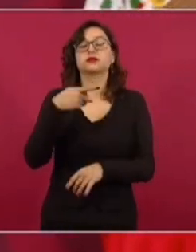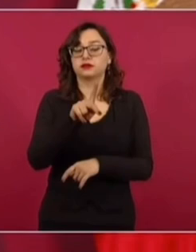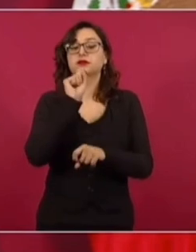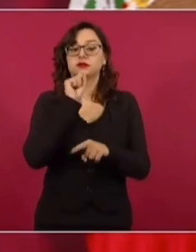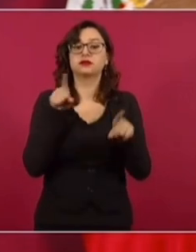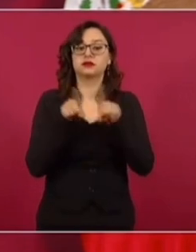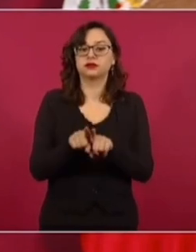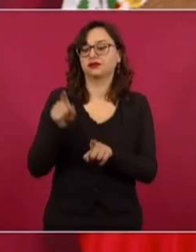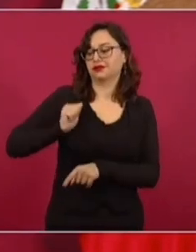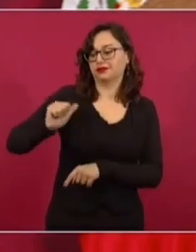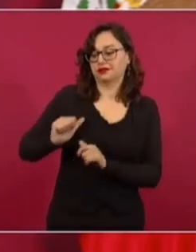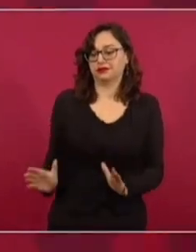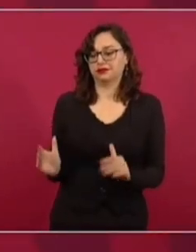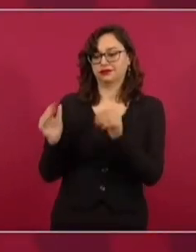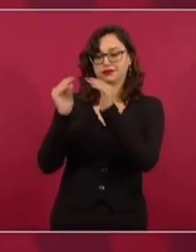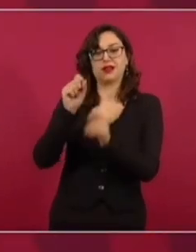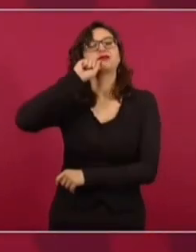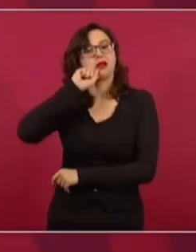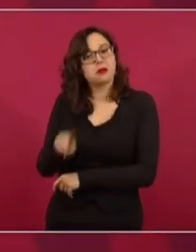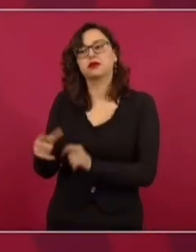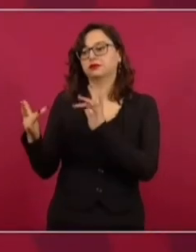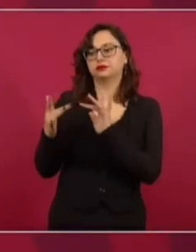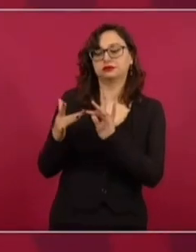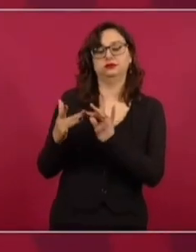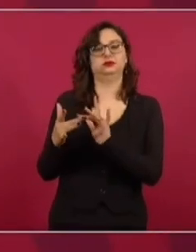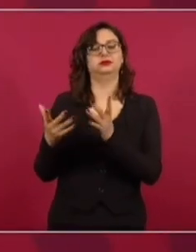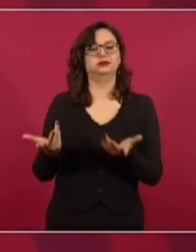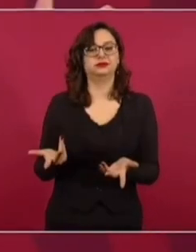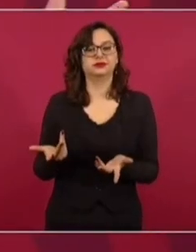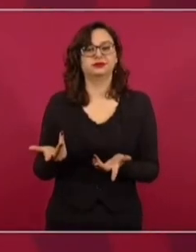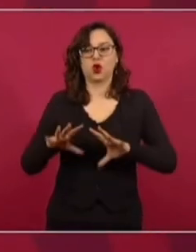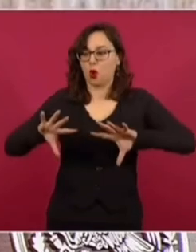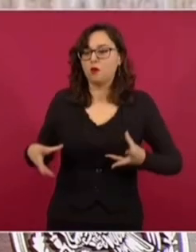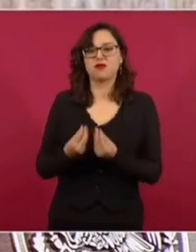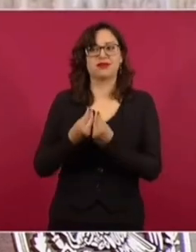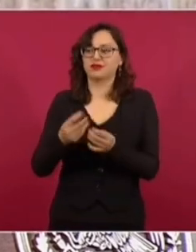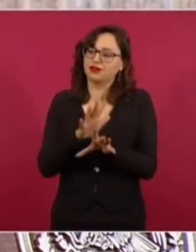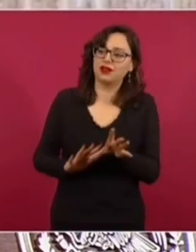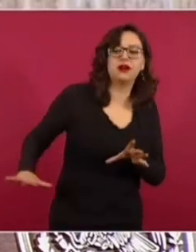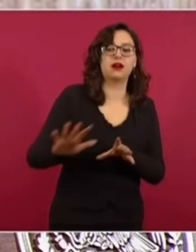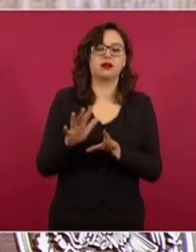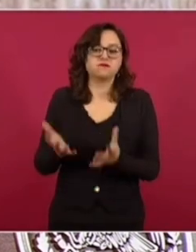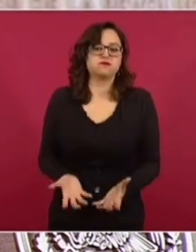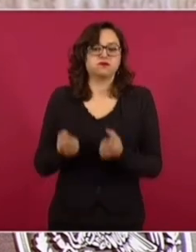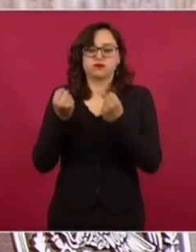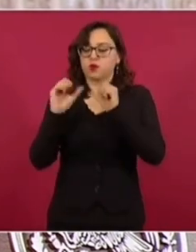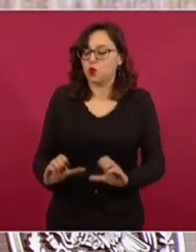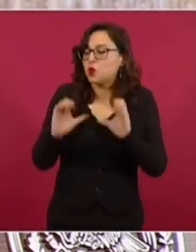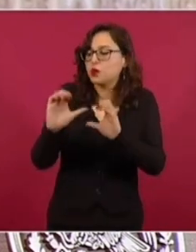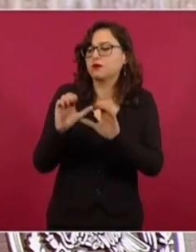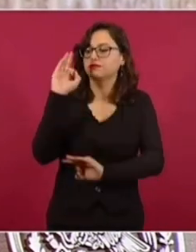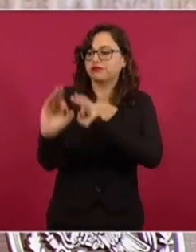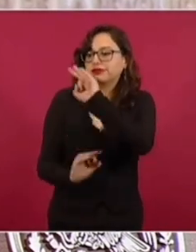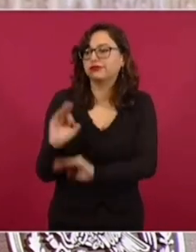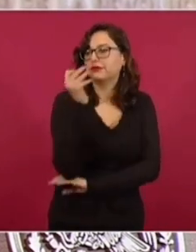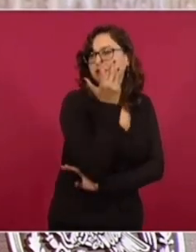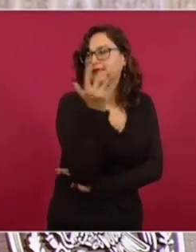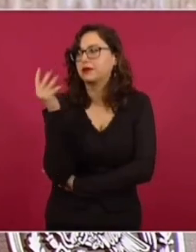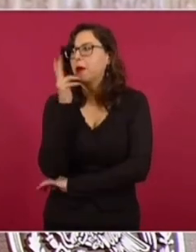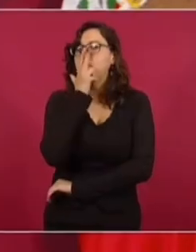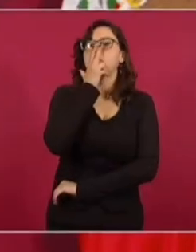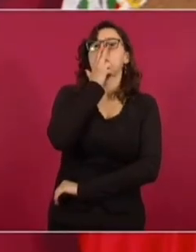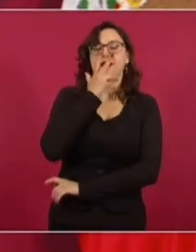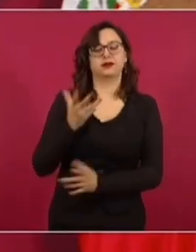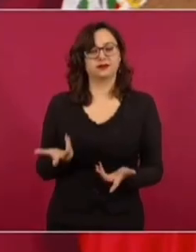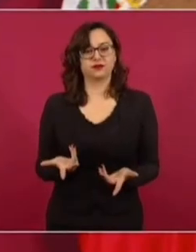también las antiguas ciudades mayas. Y todo eso significa rescate, cuidado, conservación. O sea, no